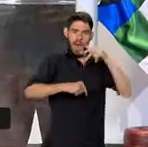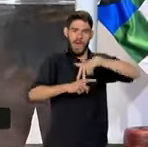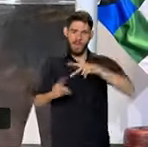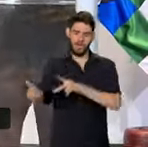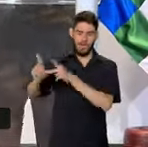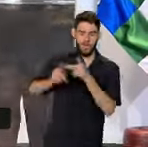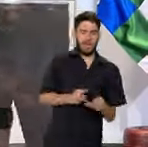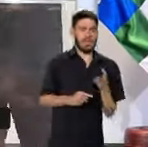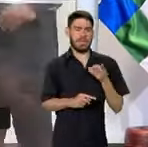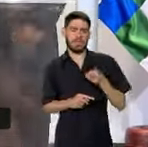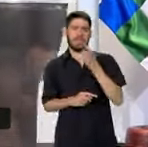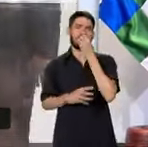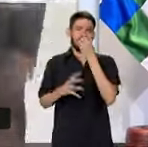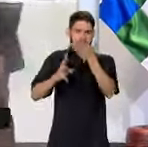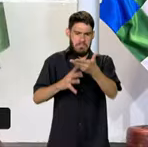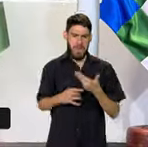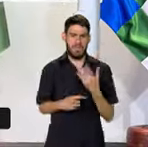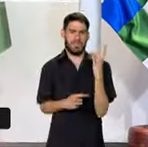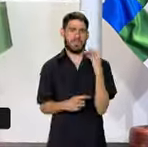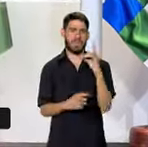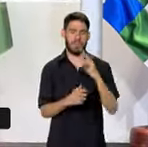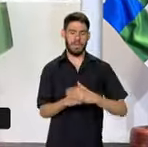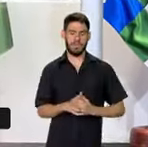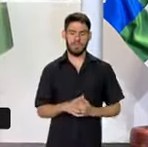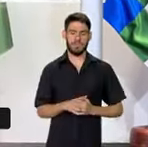visita. El señor siempre será bienvenido a Bolivia.